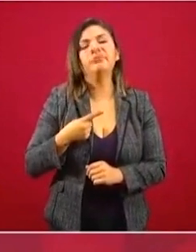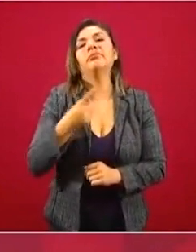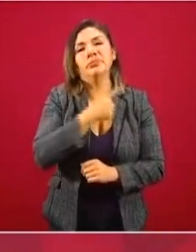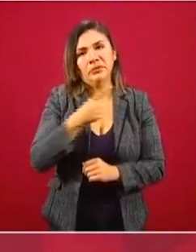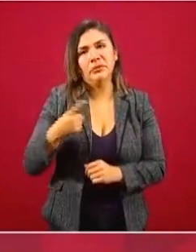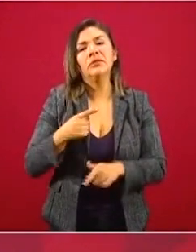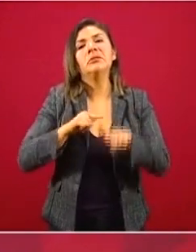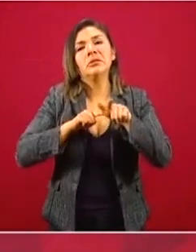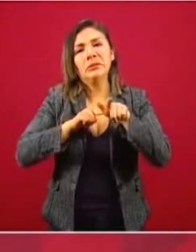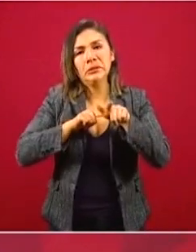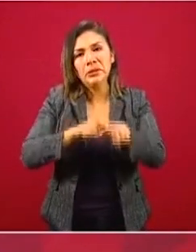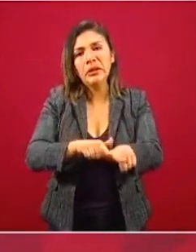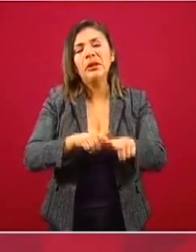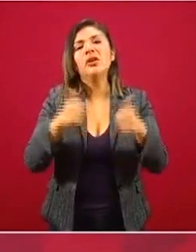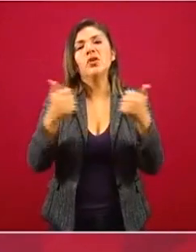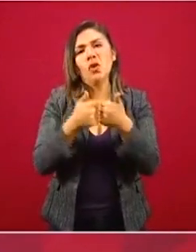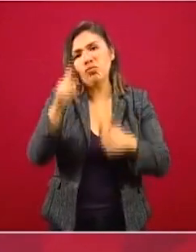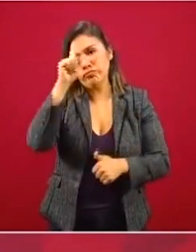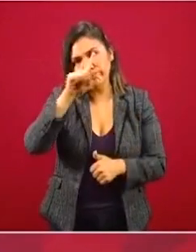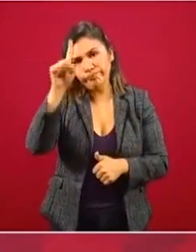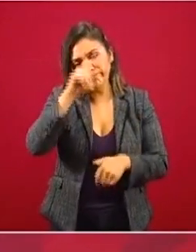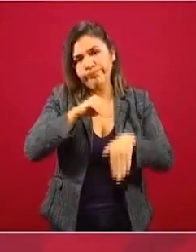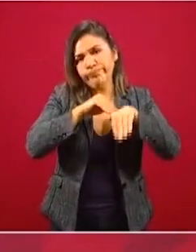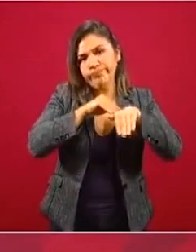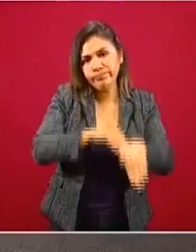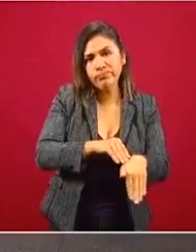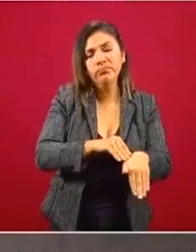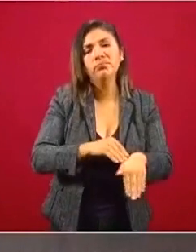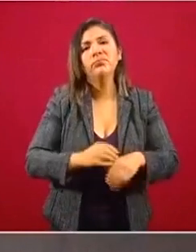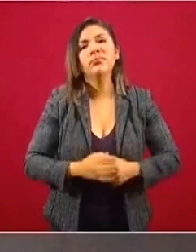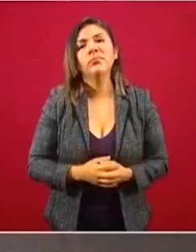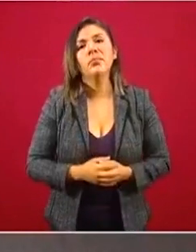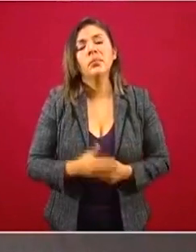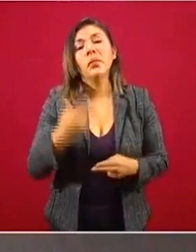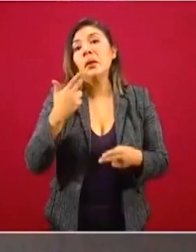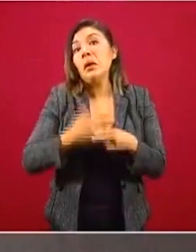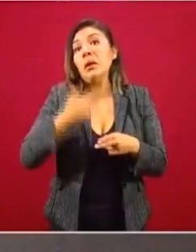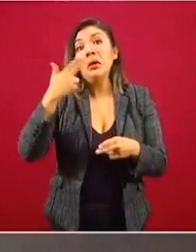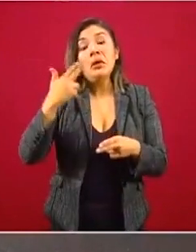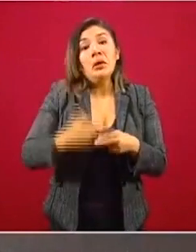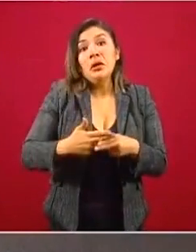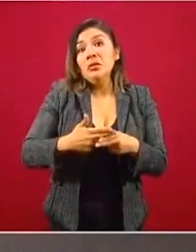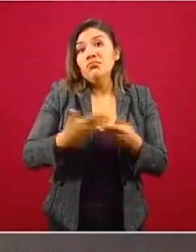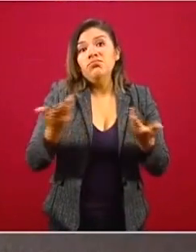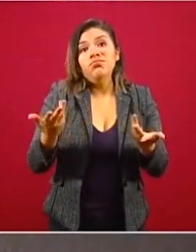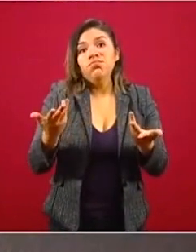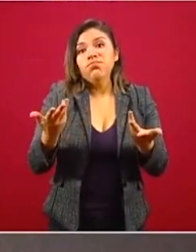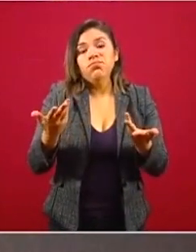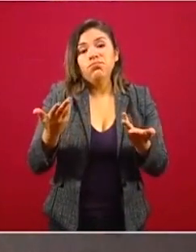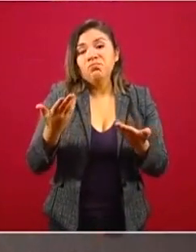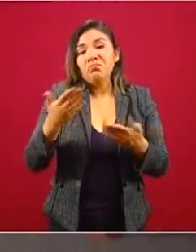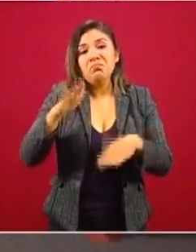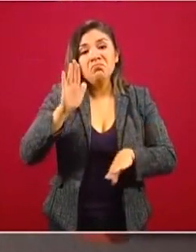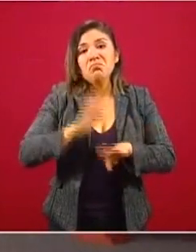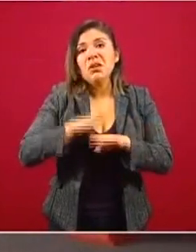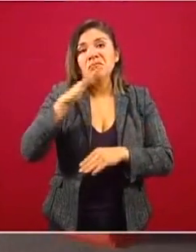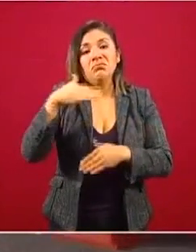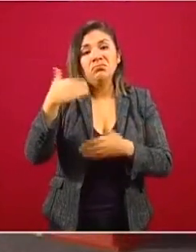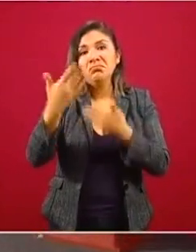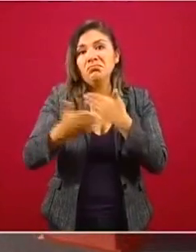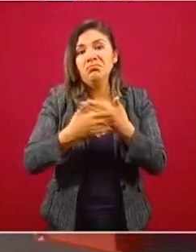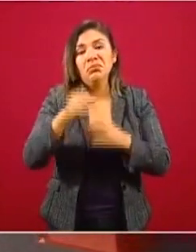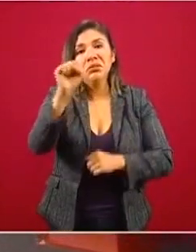las recomendaciones hasta el fin de semana